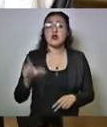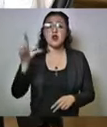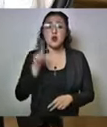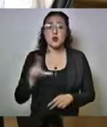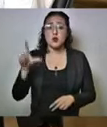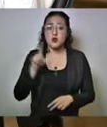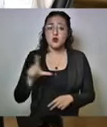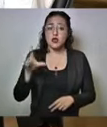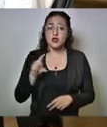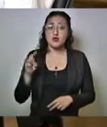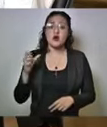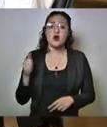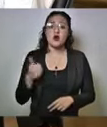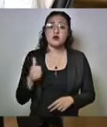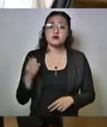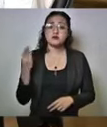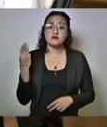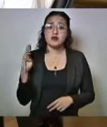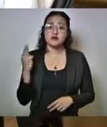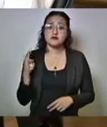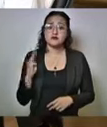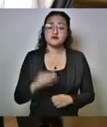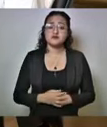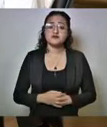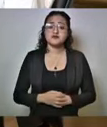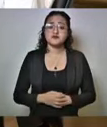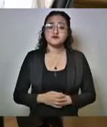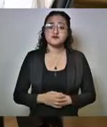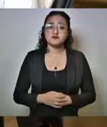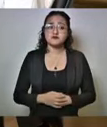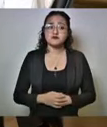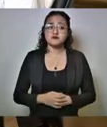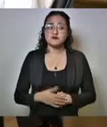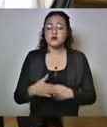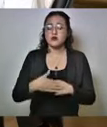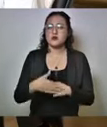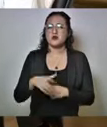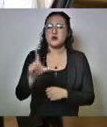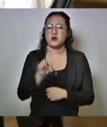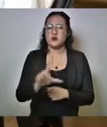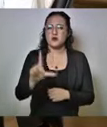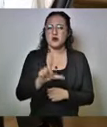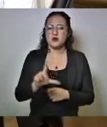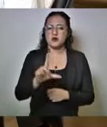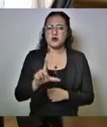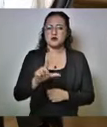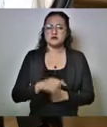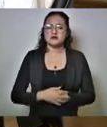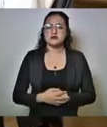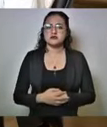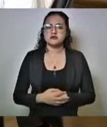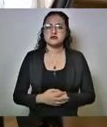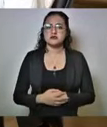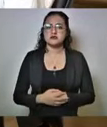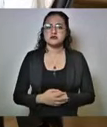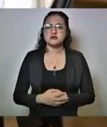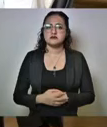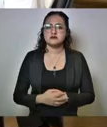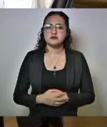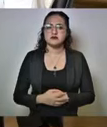11 de mayo, es decir, el próximo lunes, al otro día